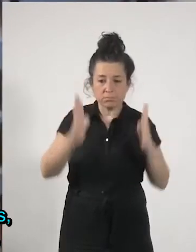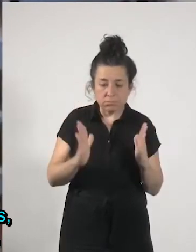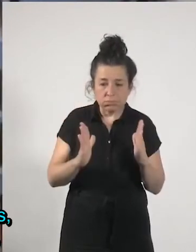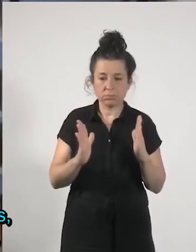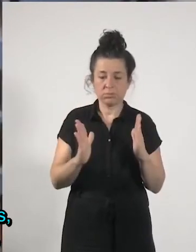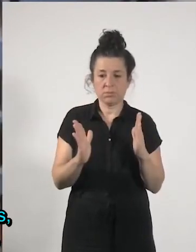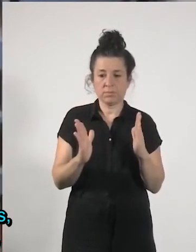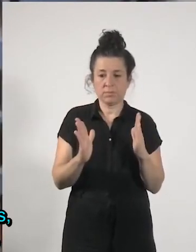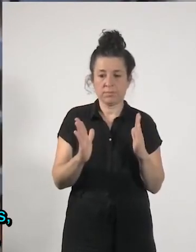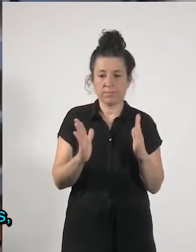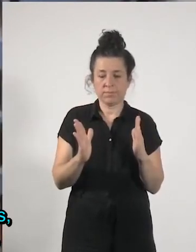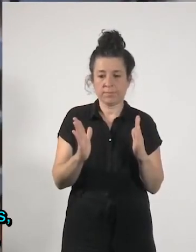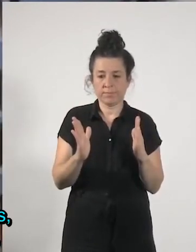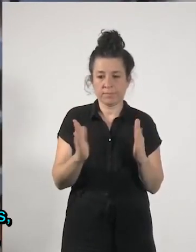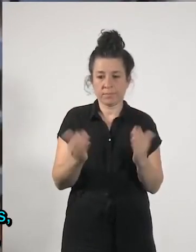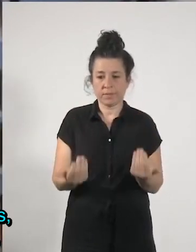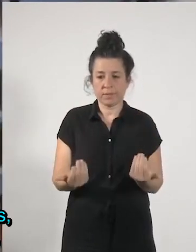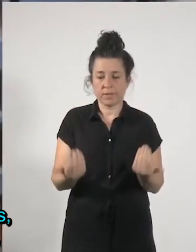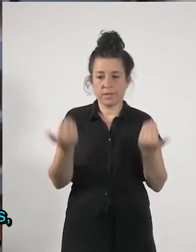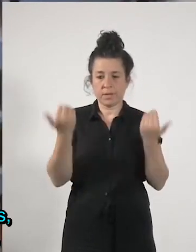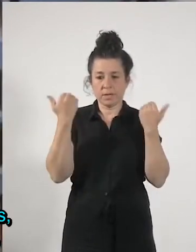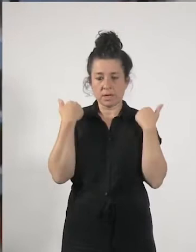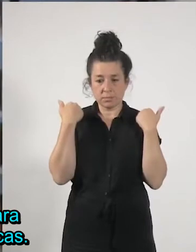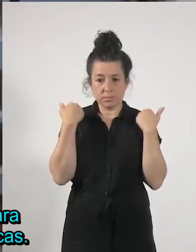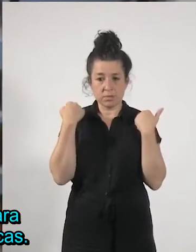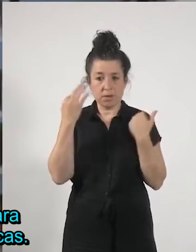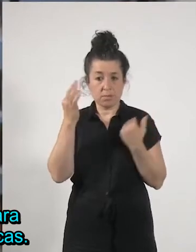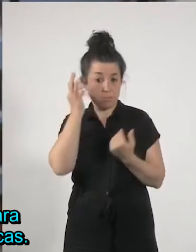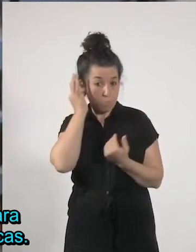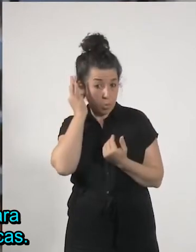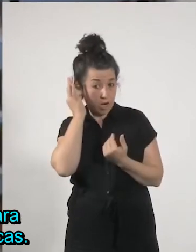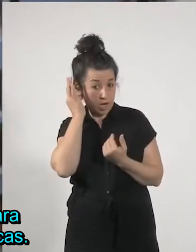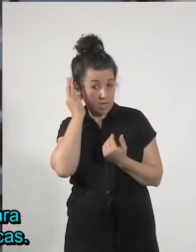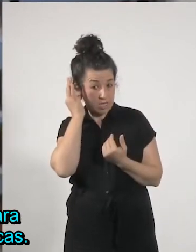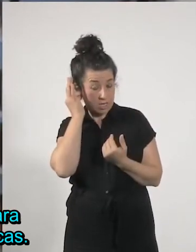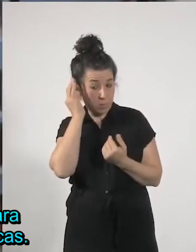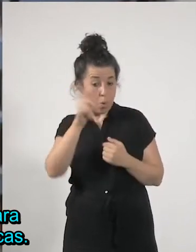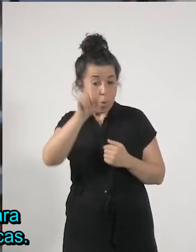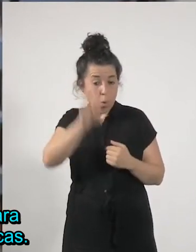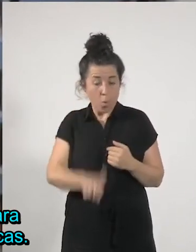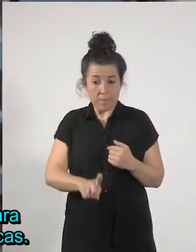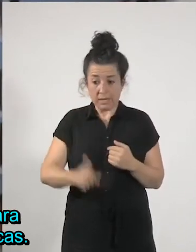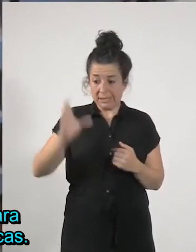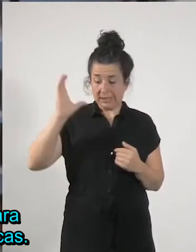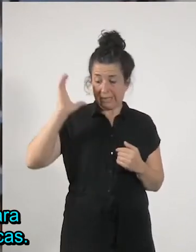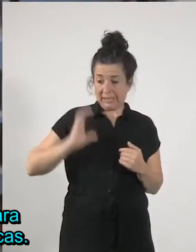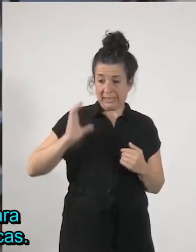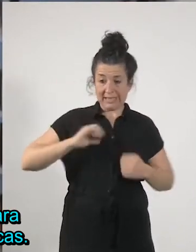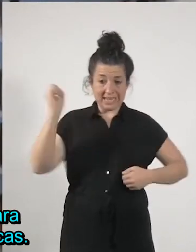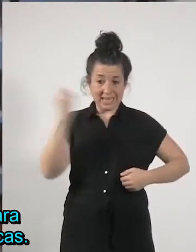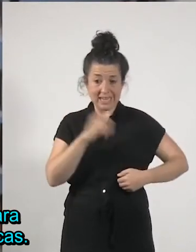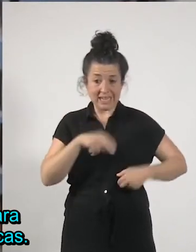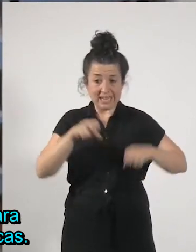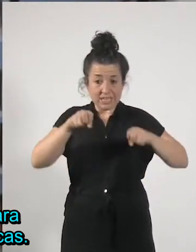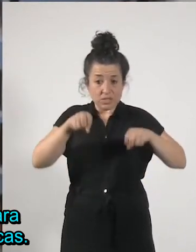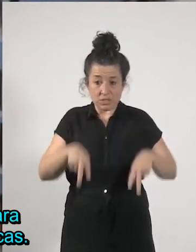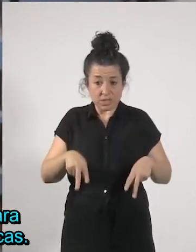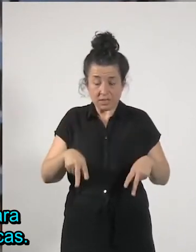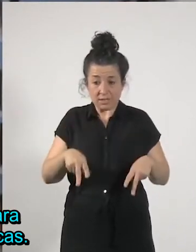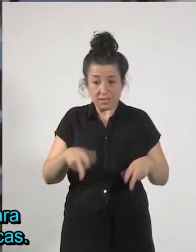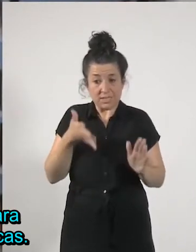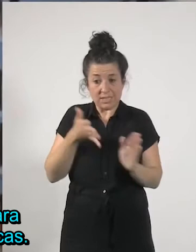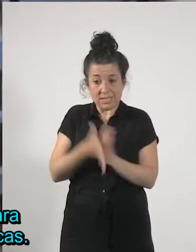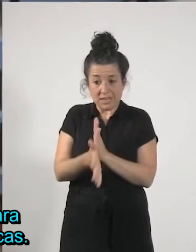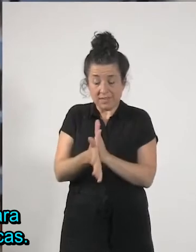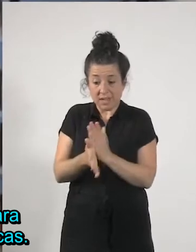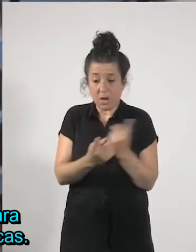y dejan de cobrar durante un mes pues ya dejan de tener recursos para hacer frente